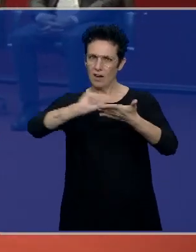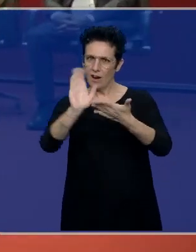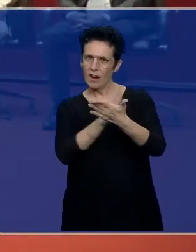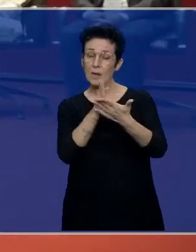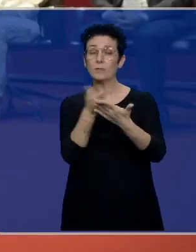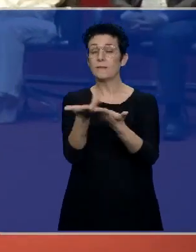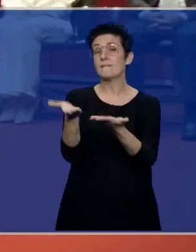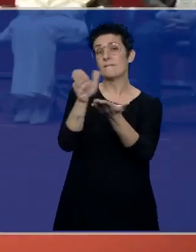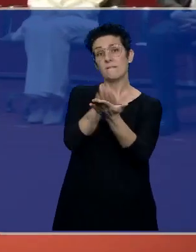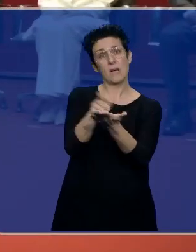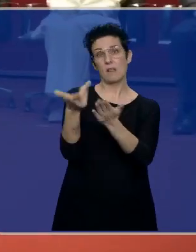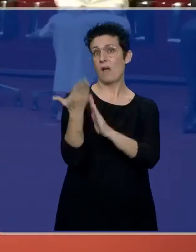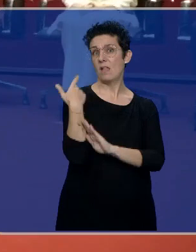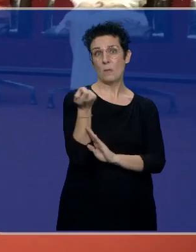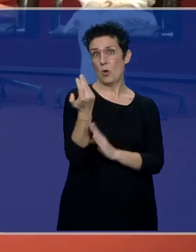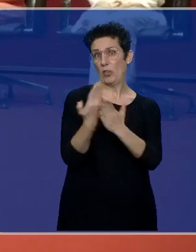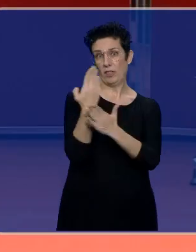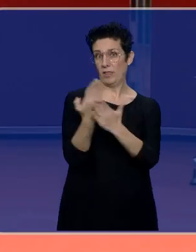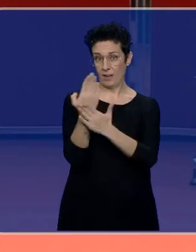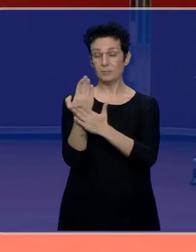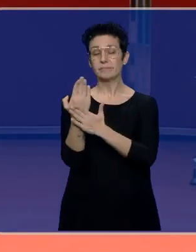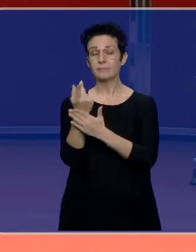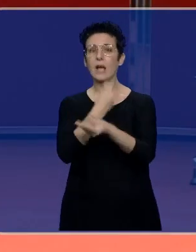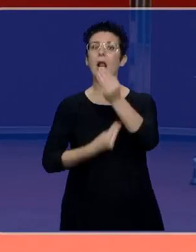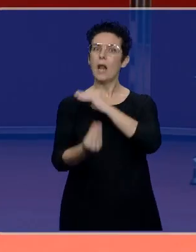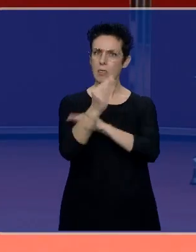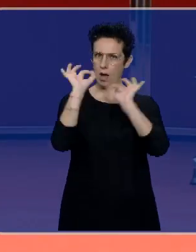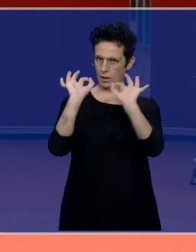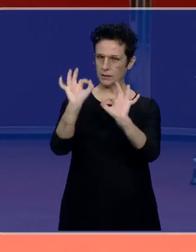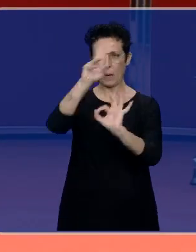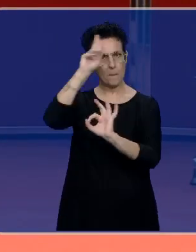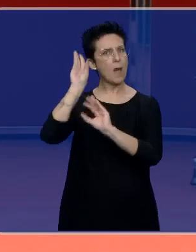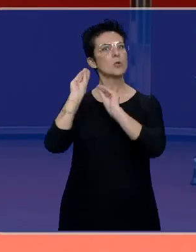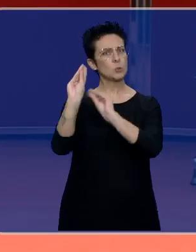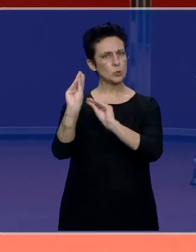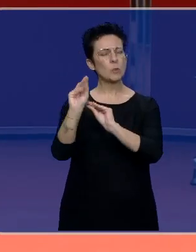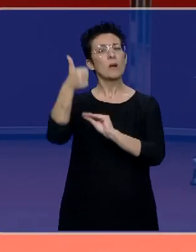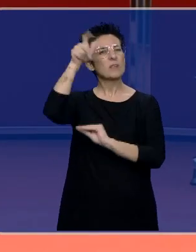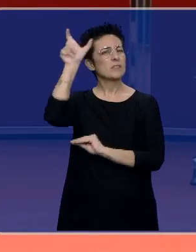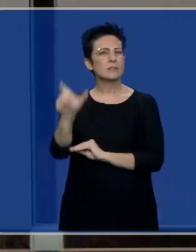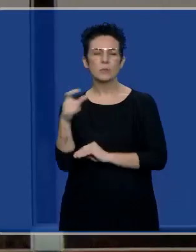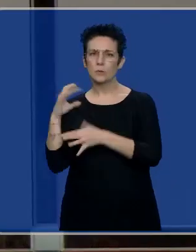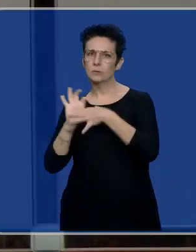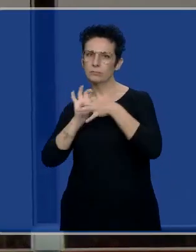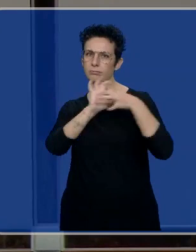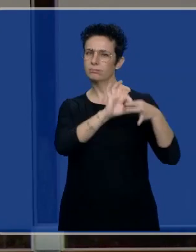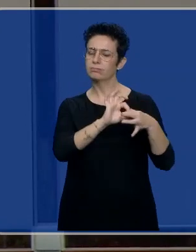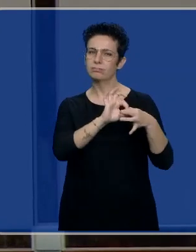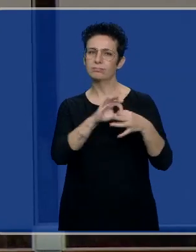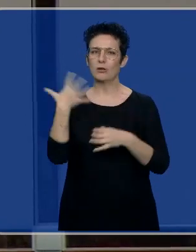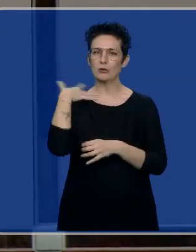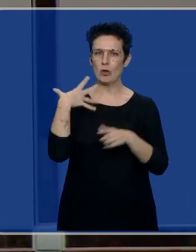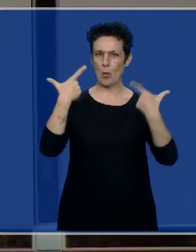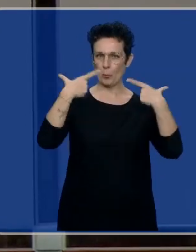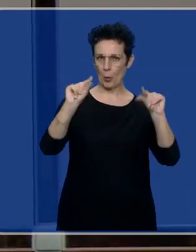afacillecimiento se ha producido hace pocos días. Aunque nació en Madrid, Fernando Sánchez Drago estaba profundamente ligado a la provincia